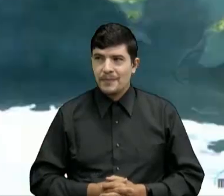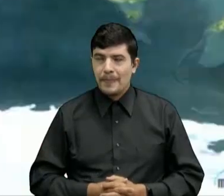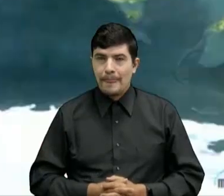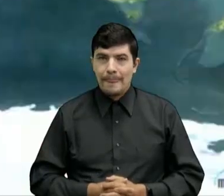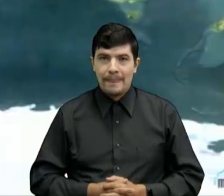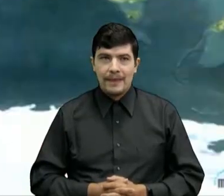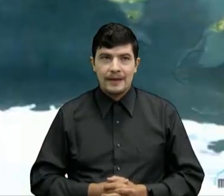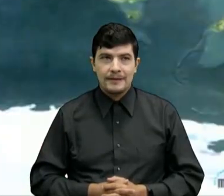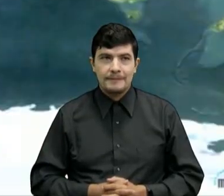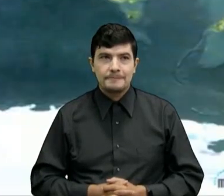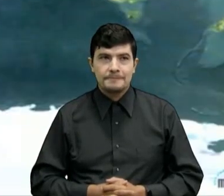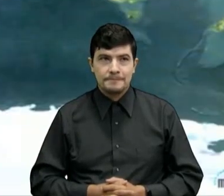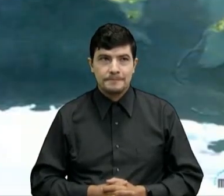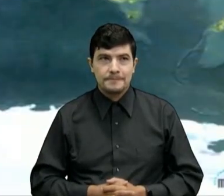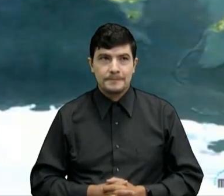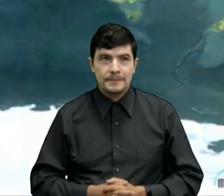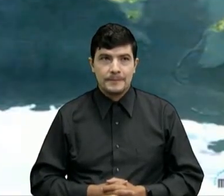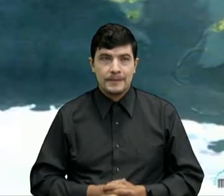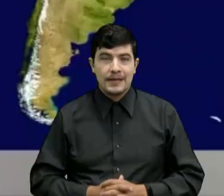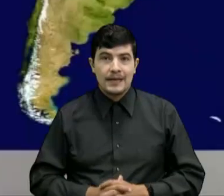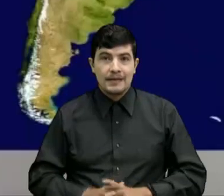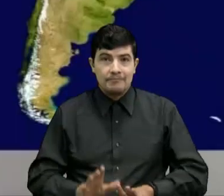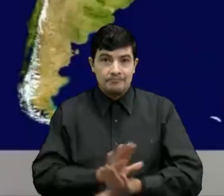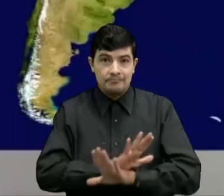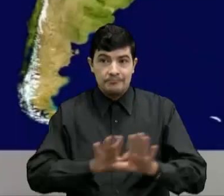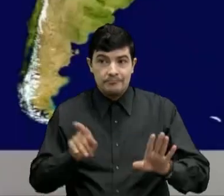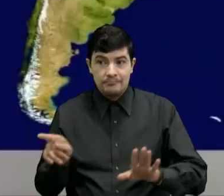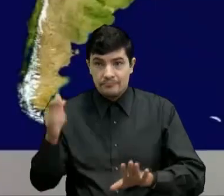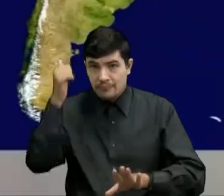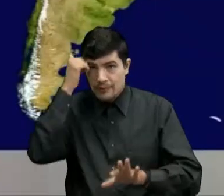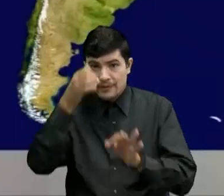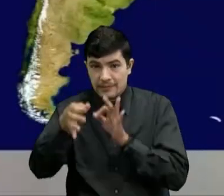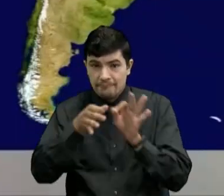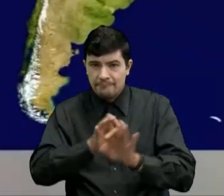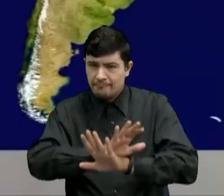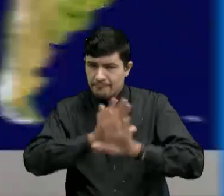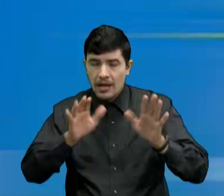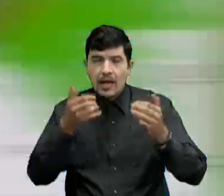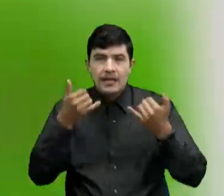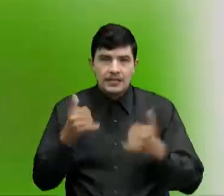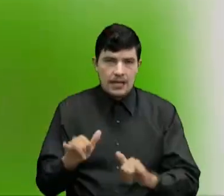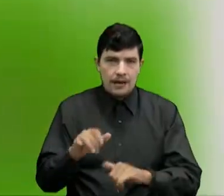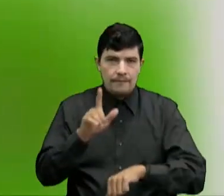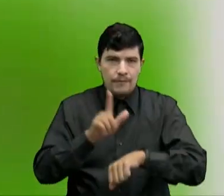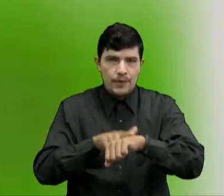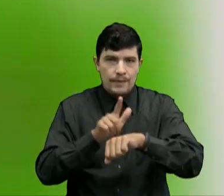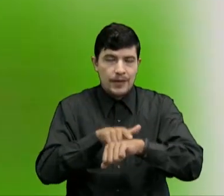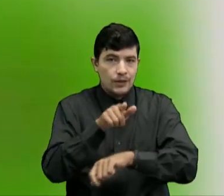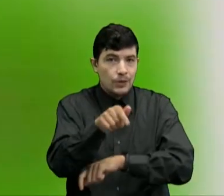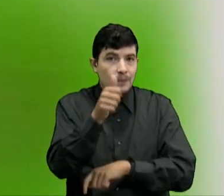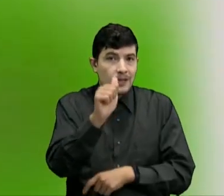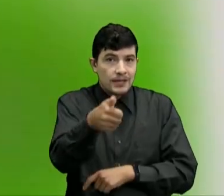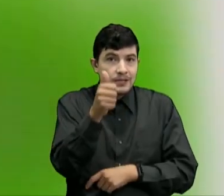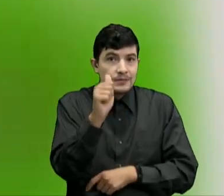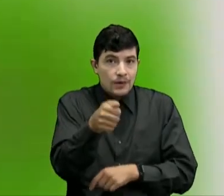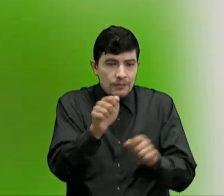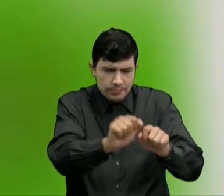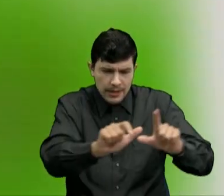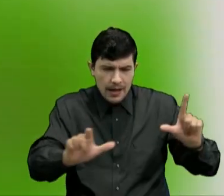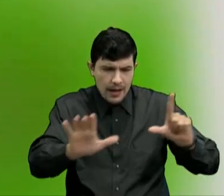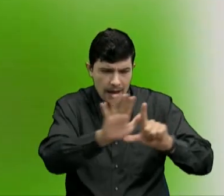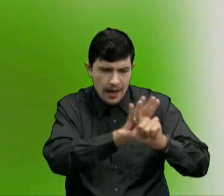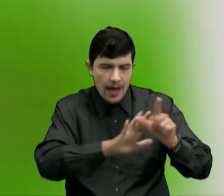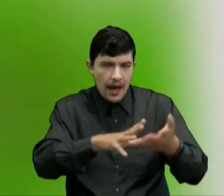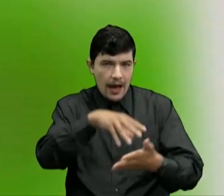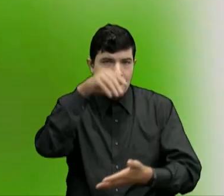Una vez terminada la explicación de nuestro profe Llegó el momento para que refuerces lo que aprendiste Buscando